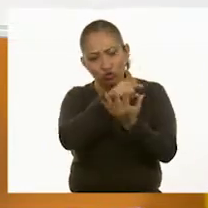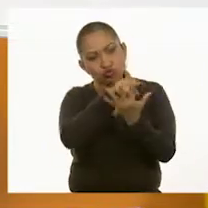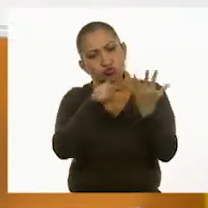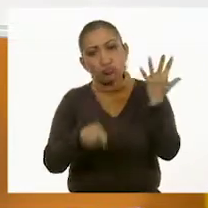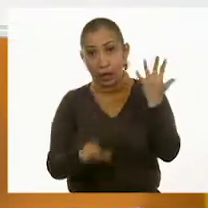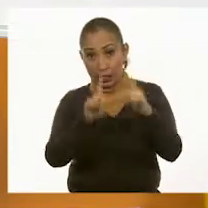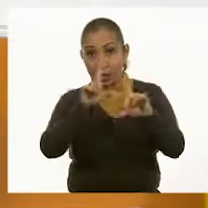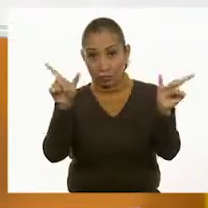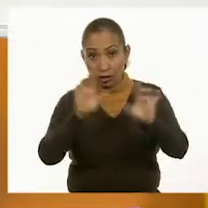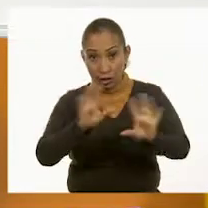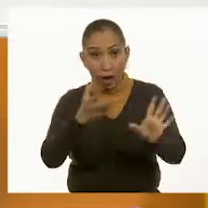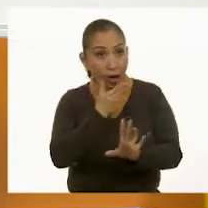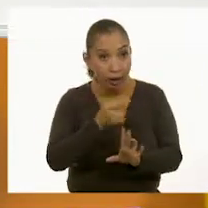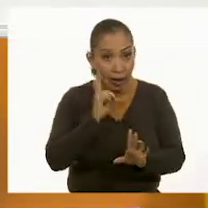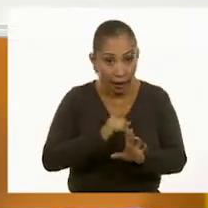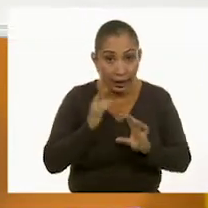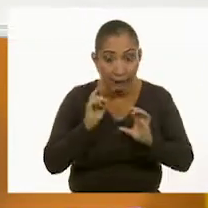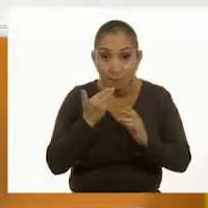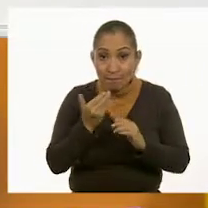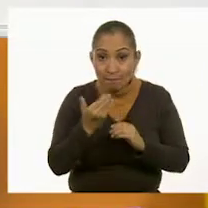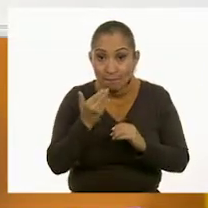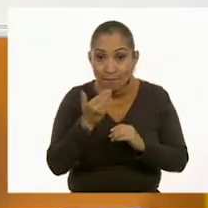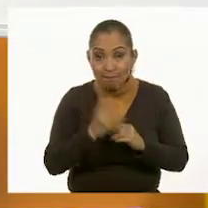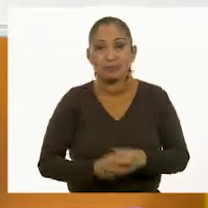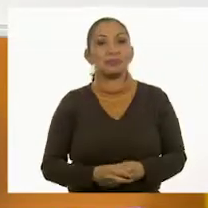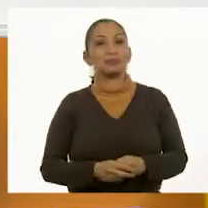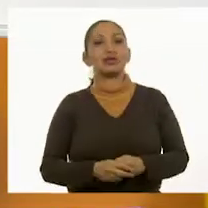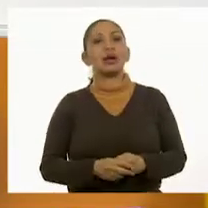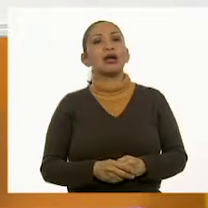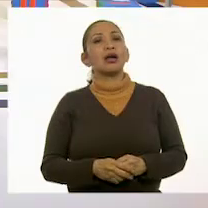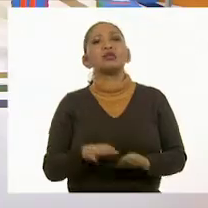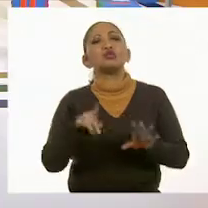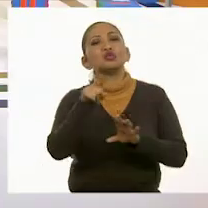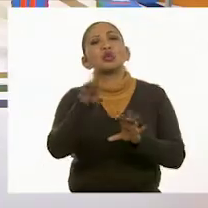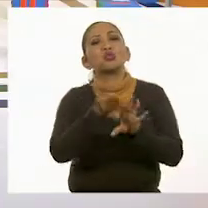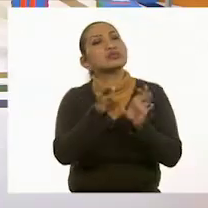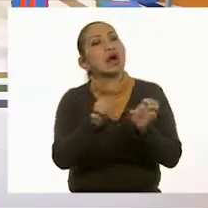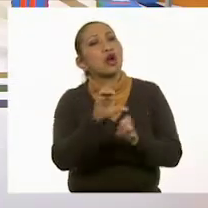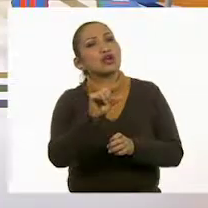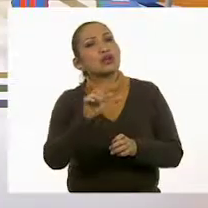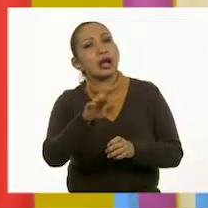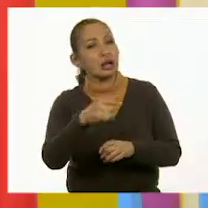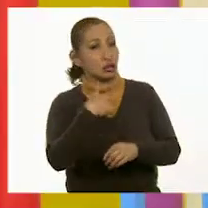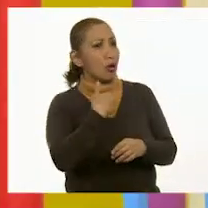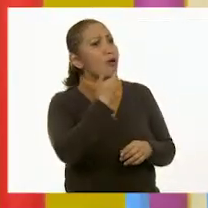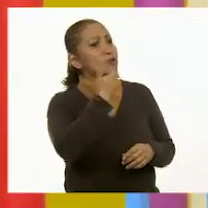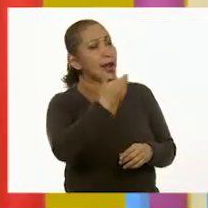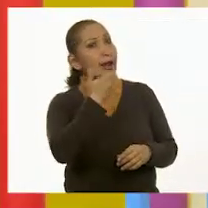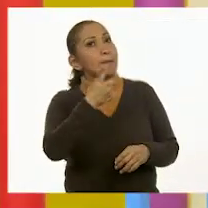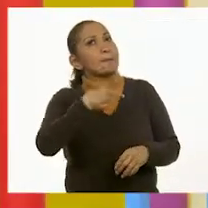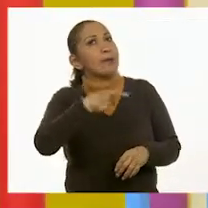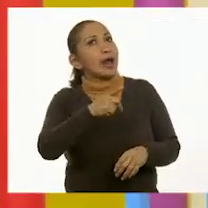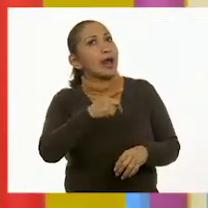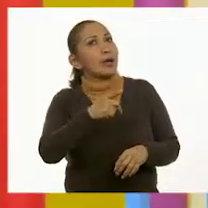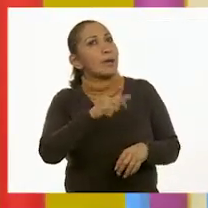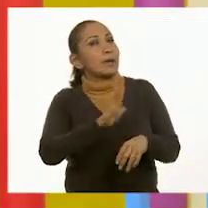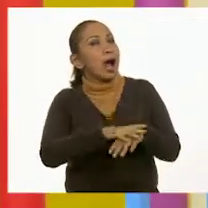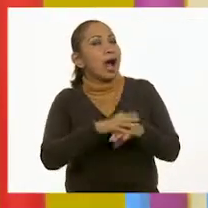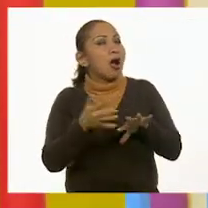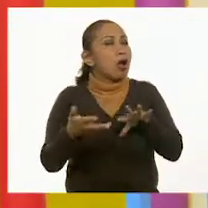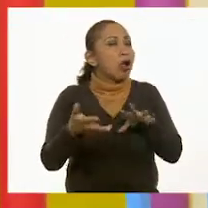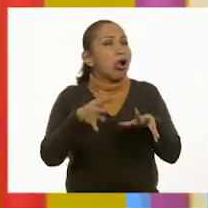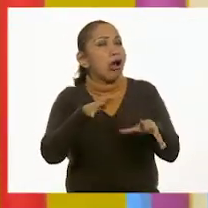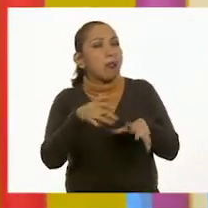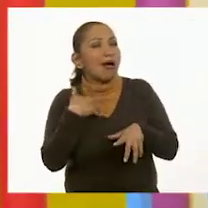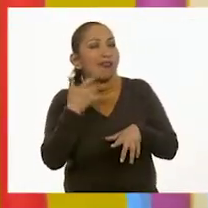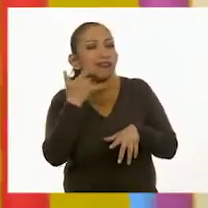¿Ya estás listo? ¿Ya estás lista? Muy bien. Y, bueno, ¿cómo estás tú, Oscar? Pues yo estoy muy bien, pero estoy más o menos